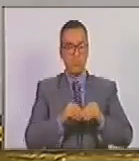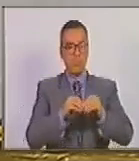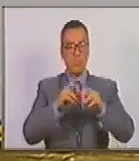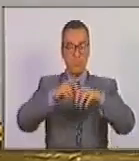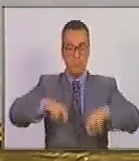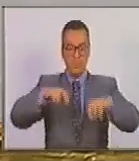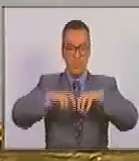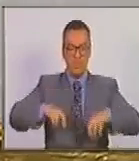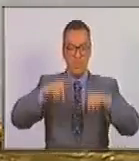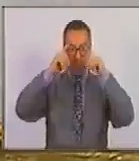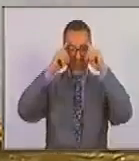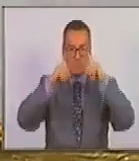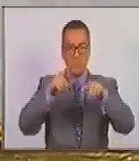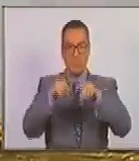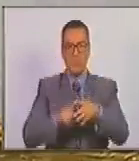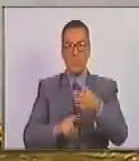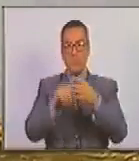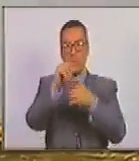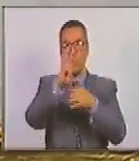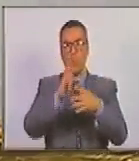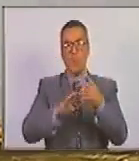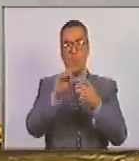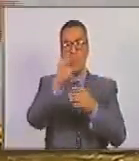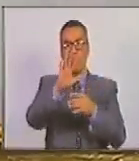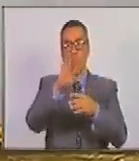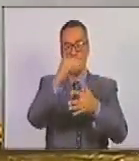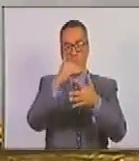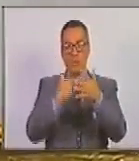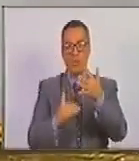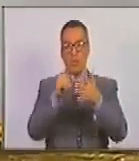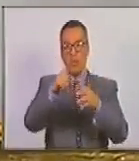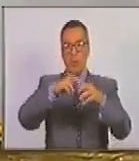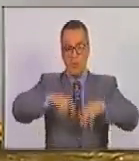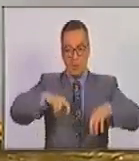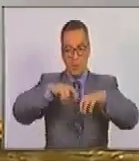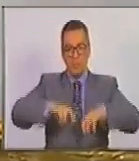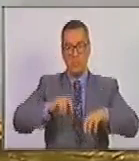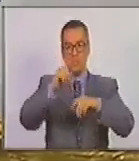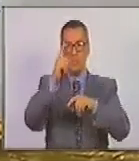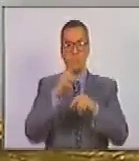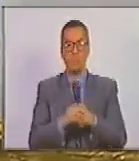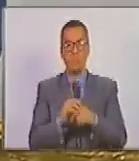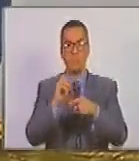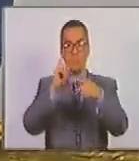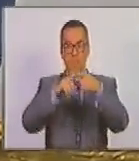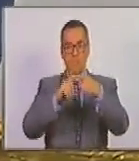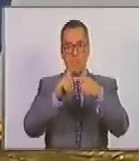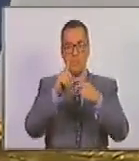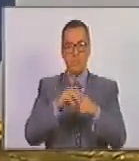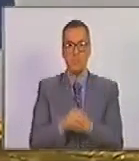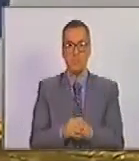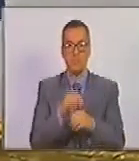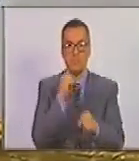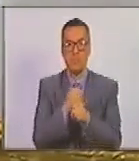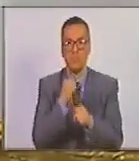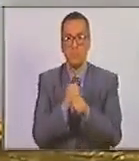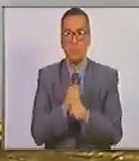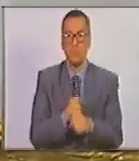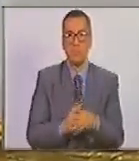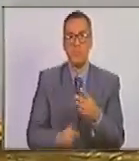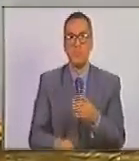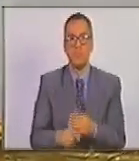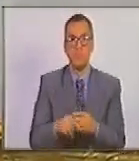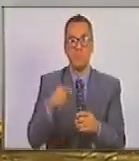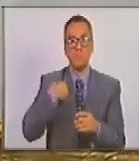hemos definido cuatro o cinco partes de esta investigación donde en primer lugar trabajamos antecedentes